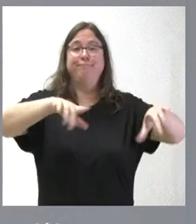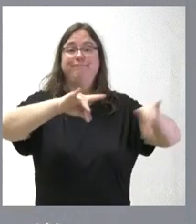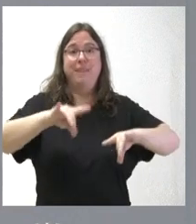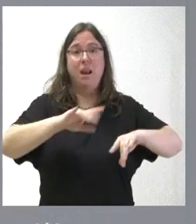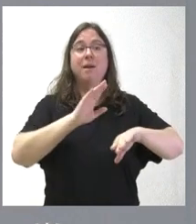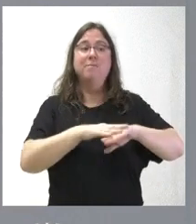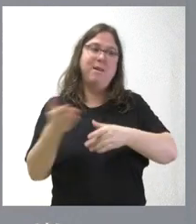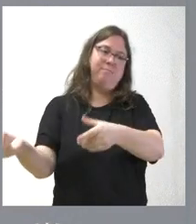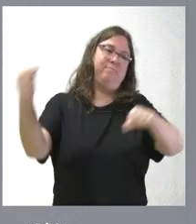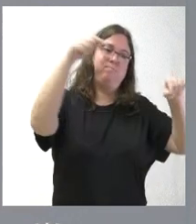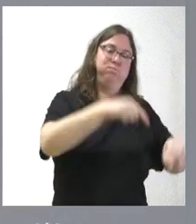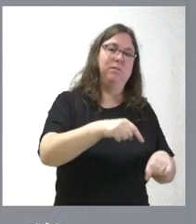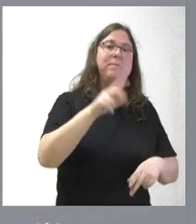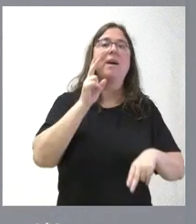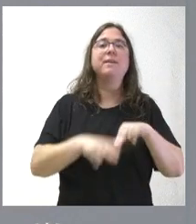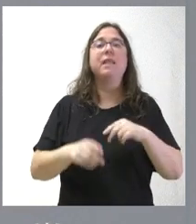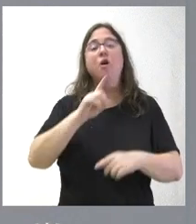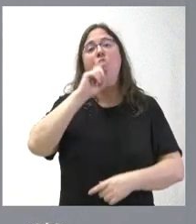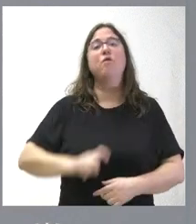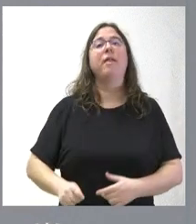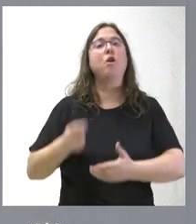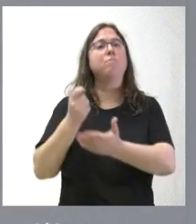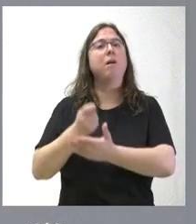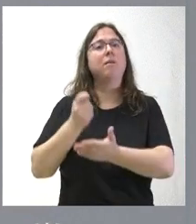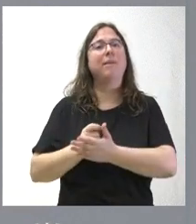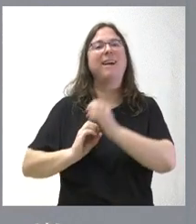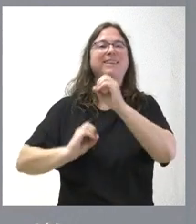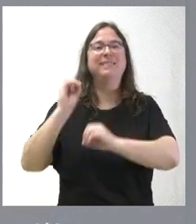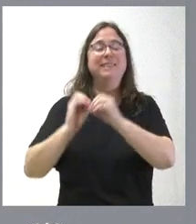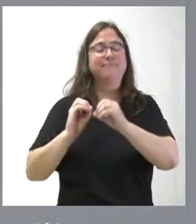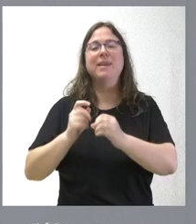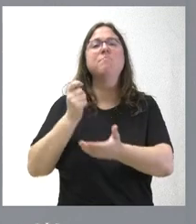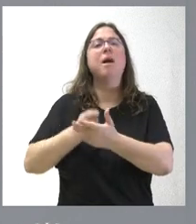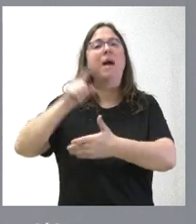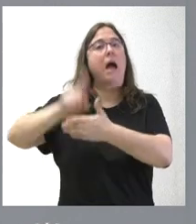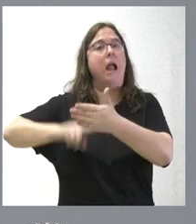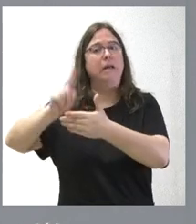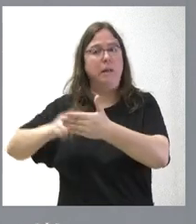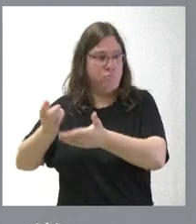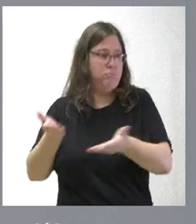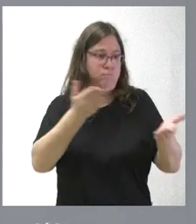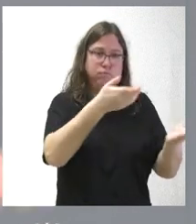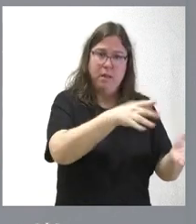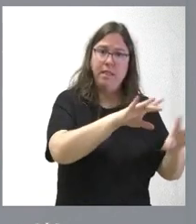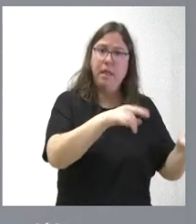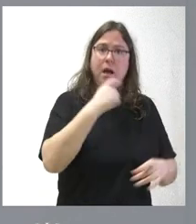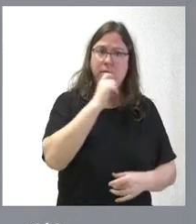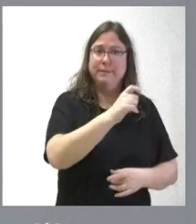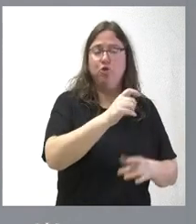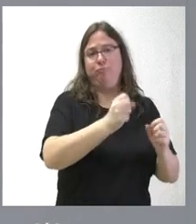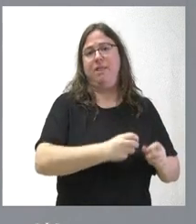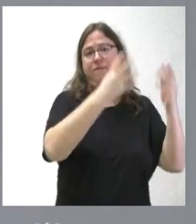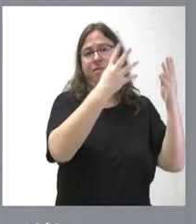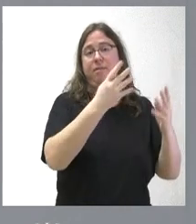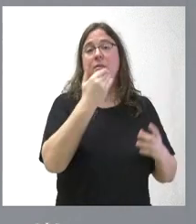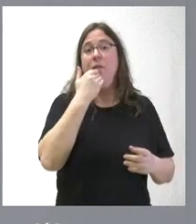de pagar esta fundación pues los intereses, perdón, los alquileres que está pagando actualmente y que lógicamente